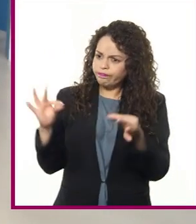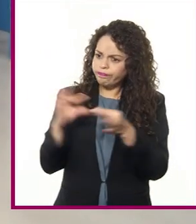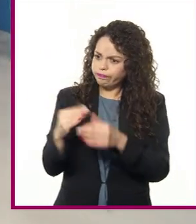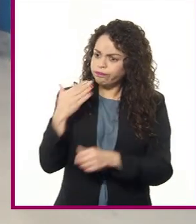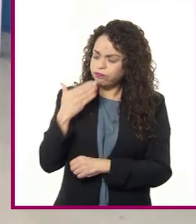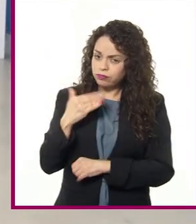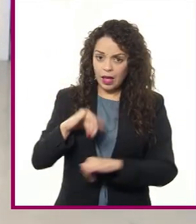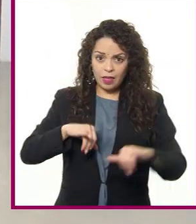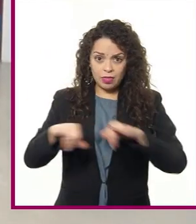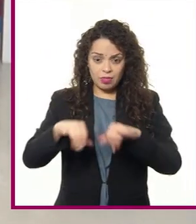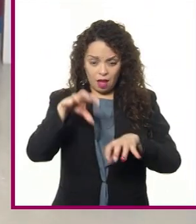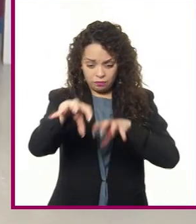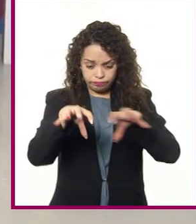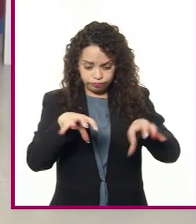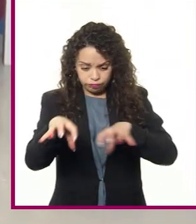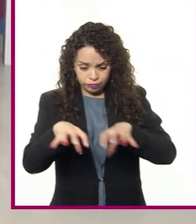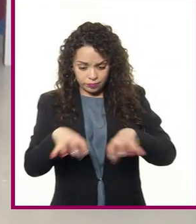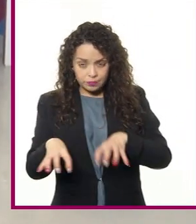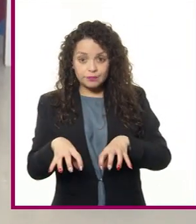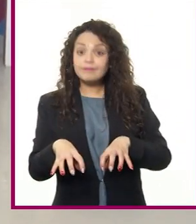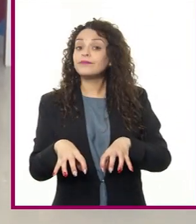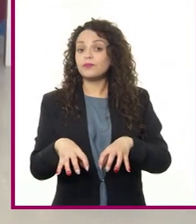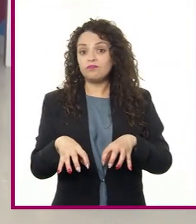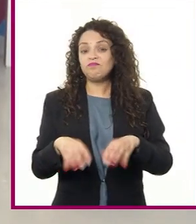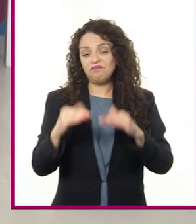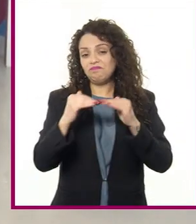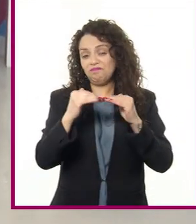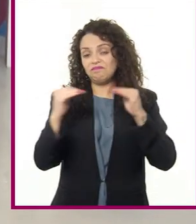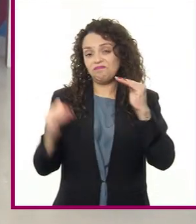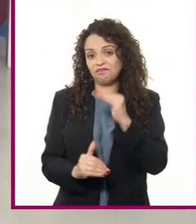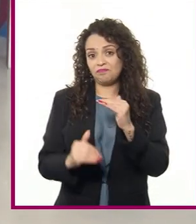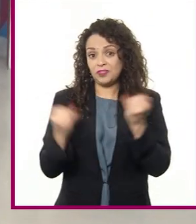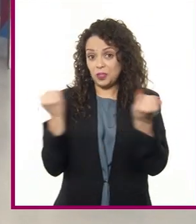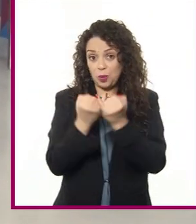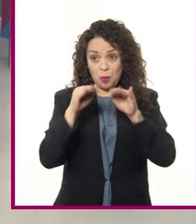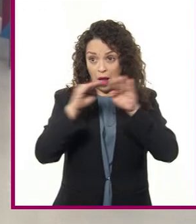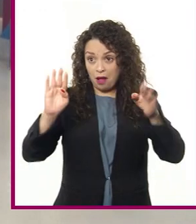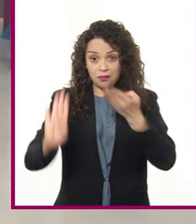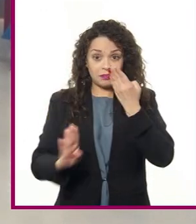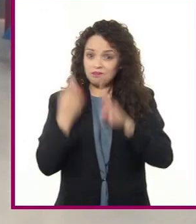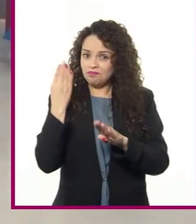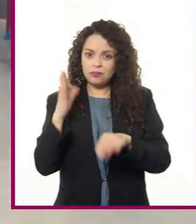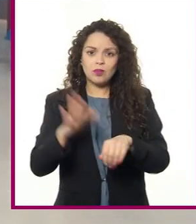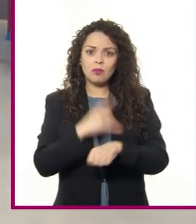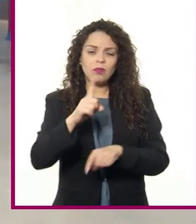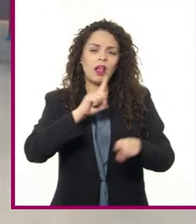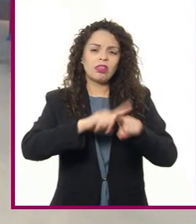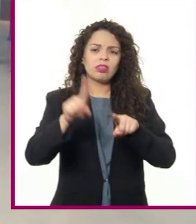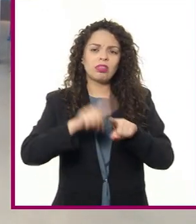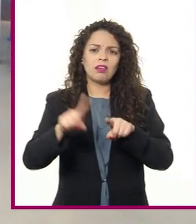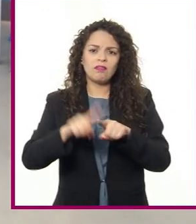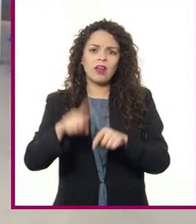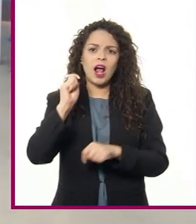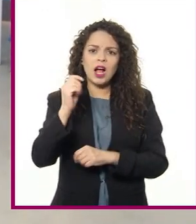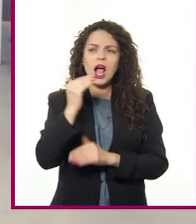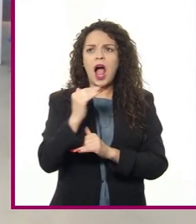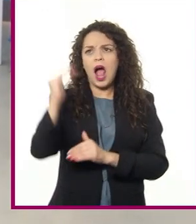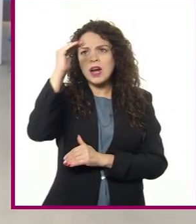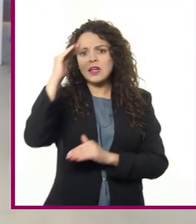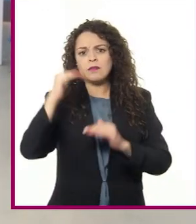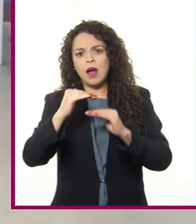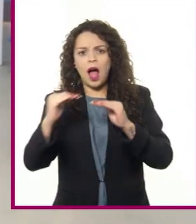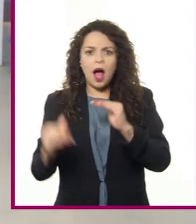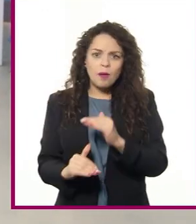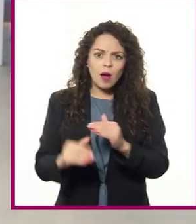distribución de las actividades primarias es desigual en el mundo, debido a la diversidad de condiciones geográficas como el relieve,